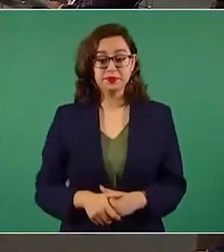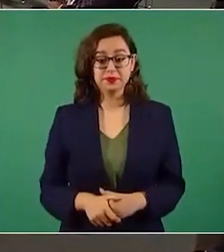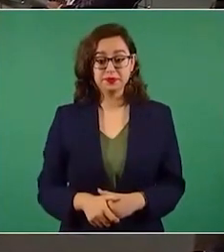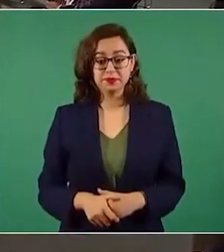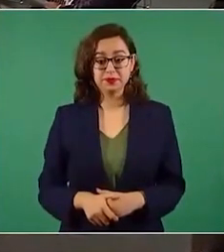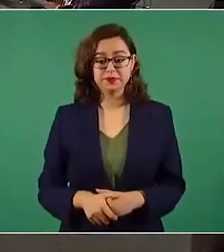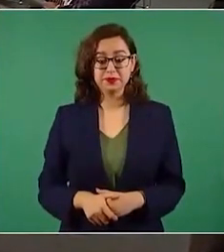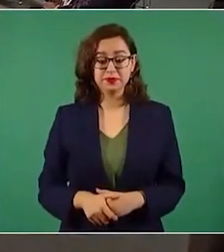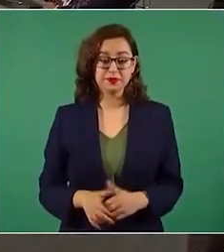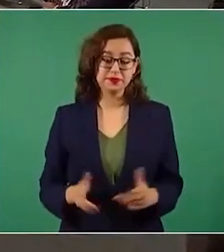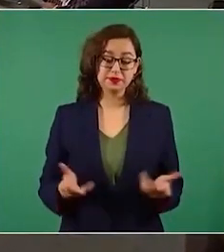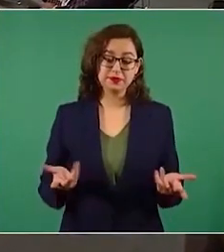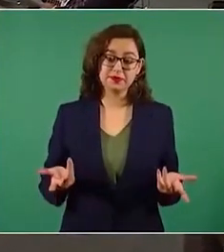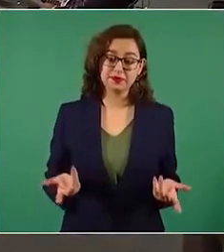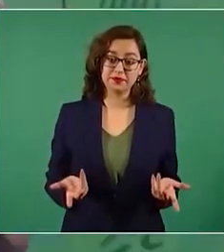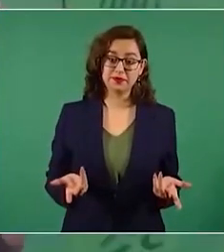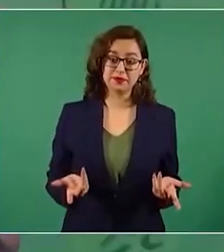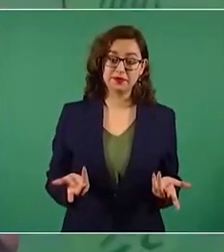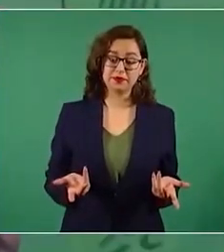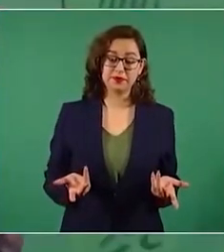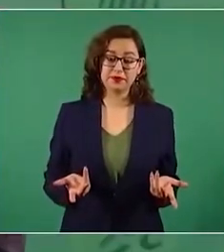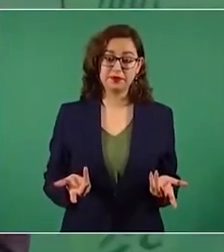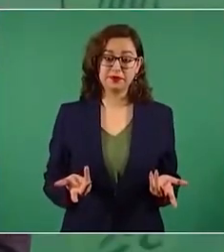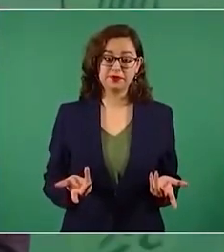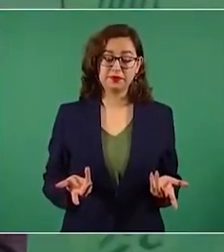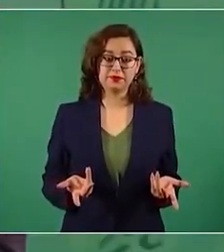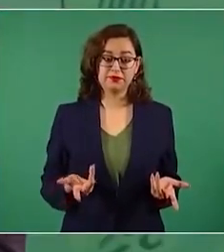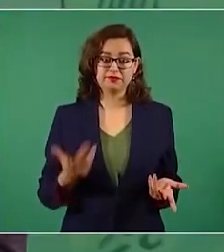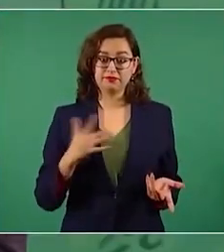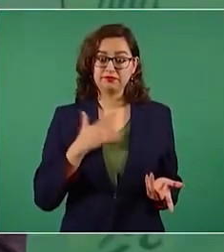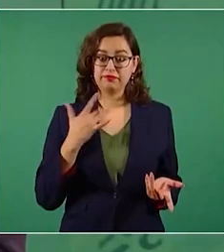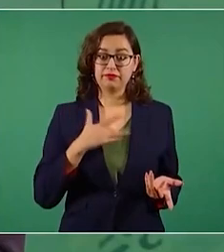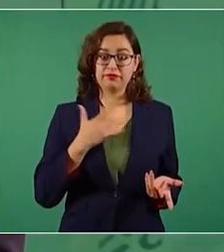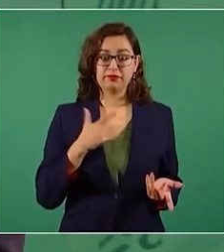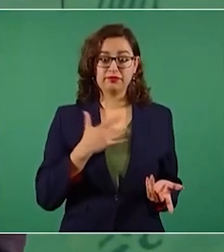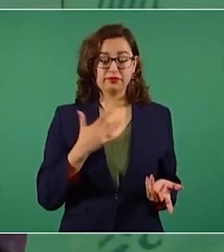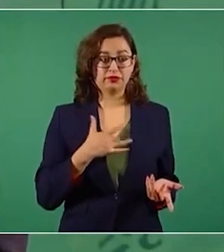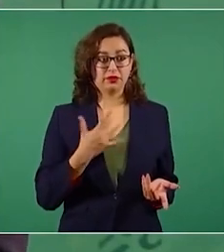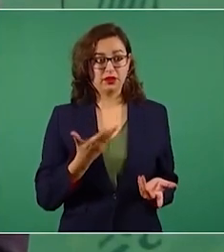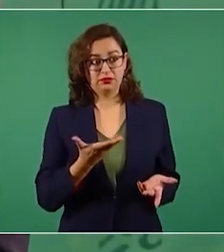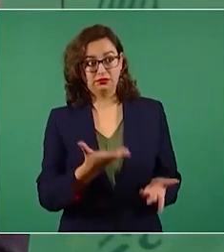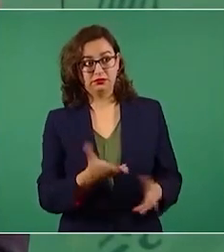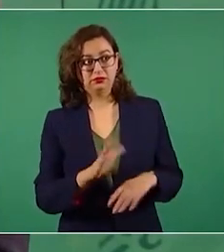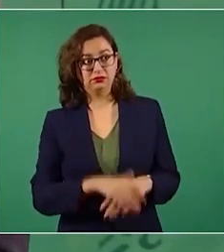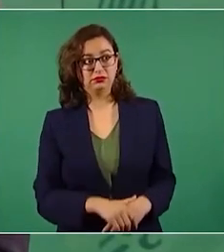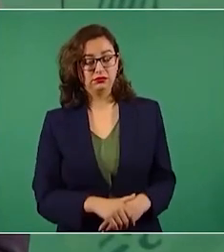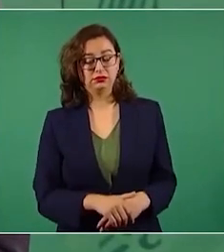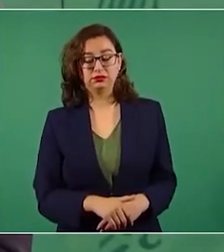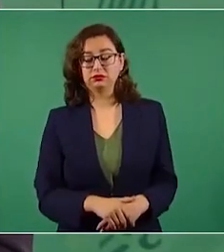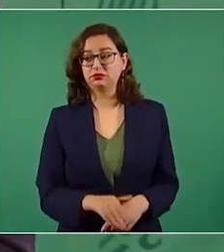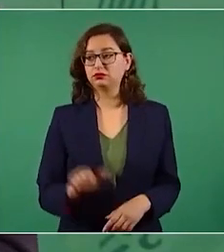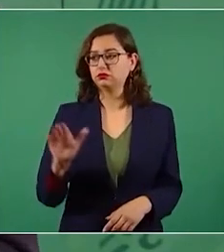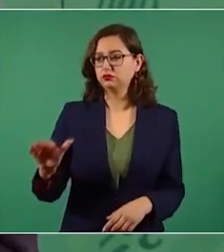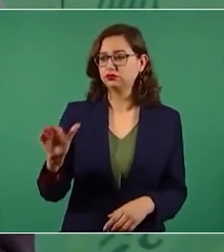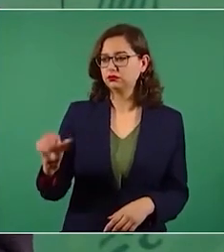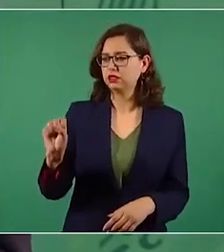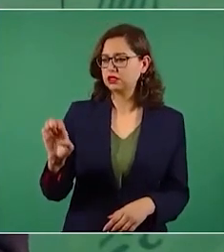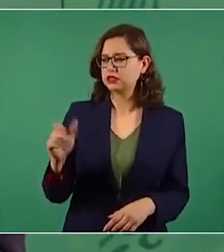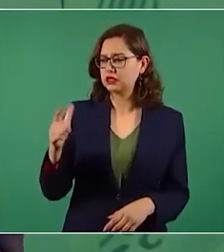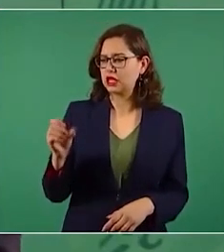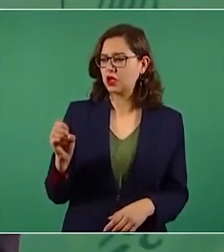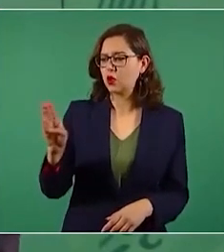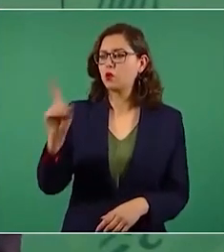Entonces, hoy le planteamos a la secretaria de Gobernación que busque otras